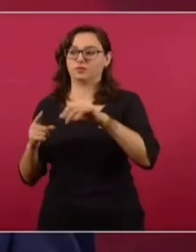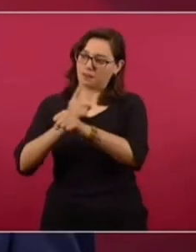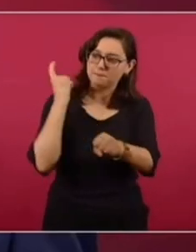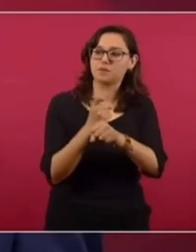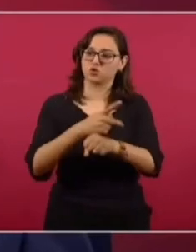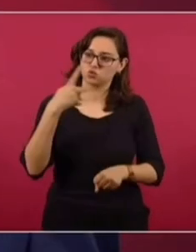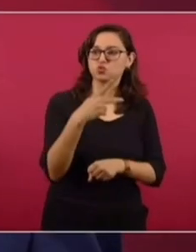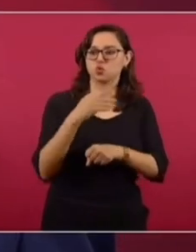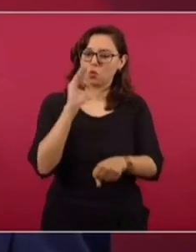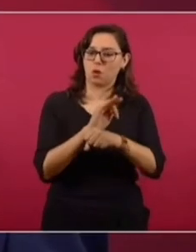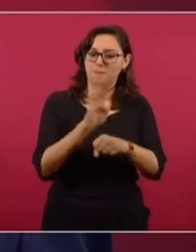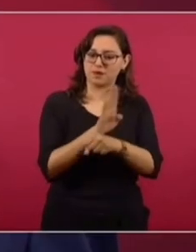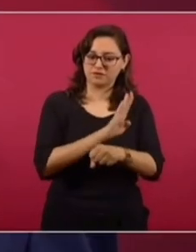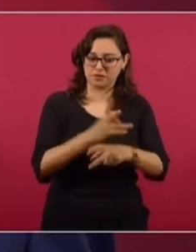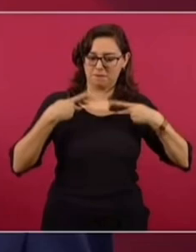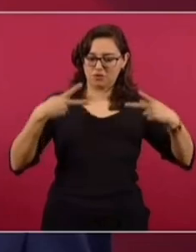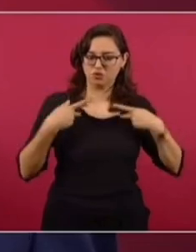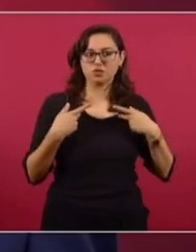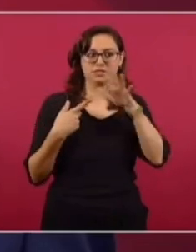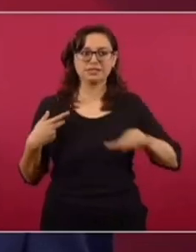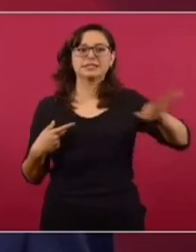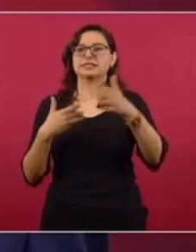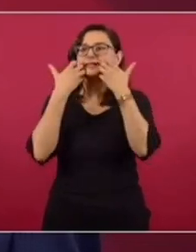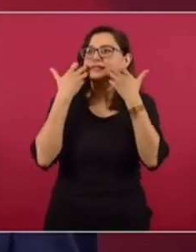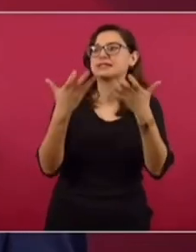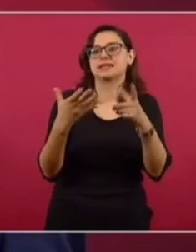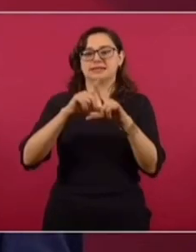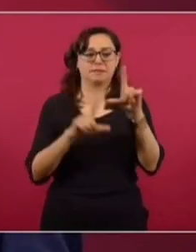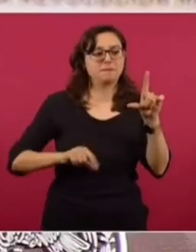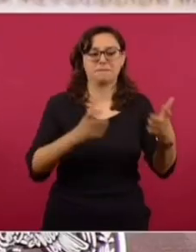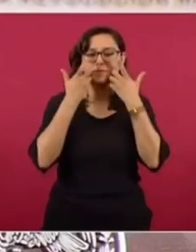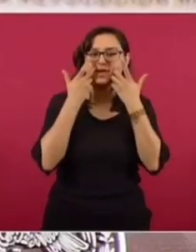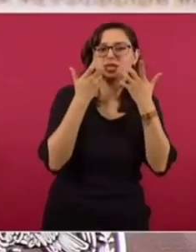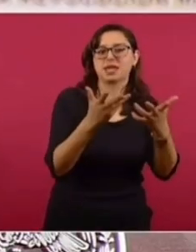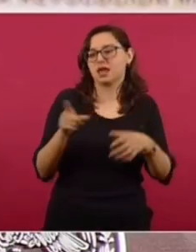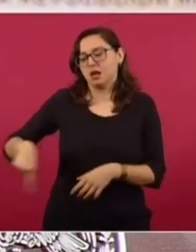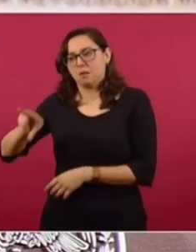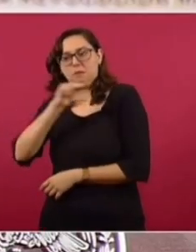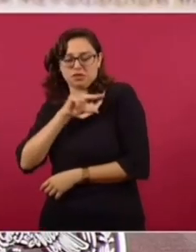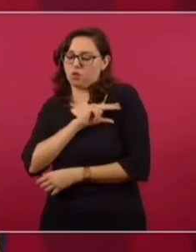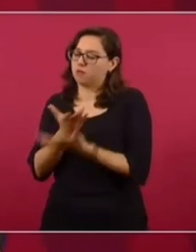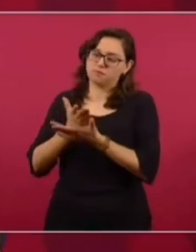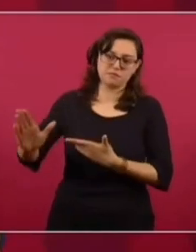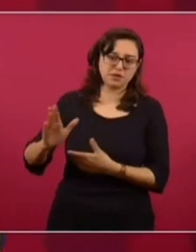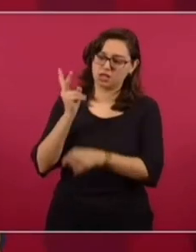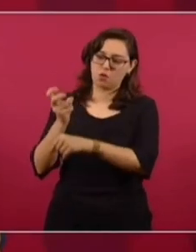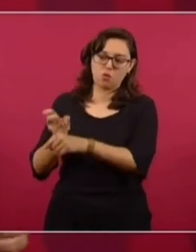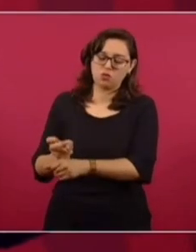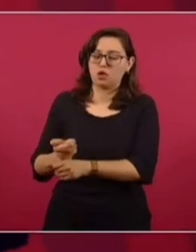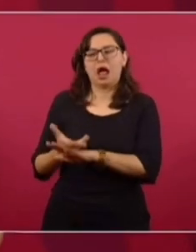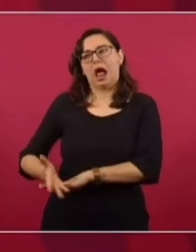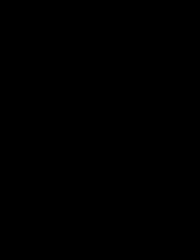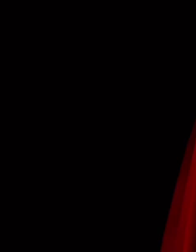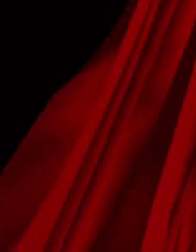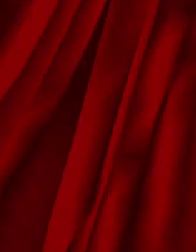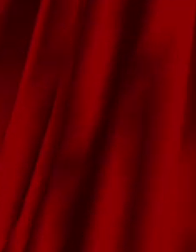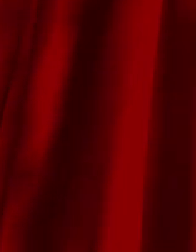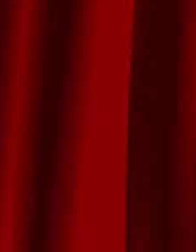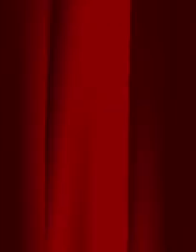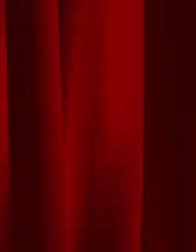del interés de la gente, del interés del pueblo, del interés de la nación. Antes hacían y deshacían, pero ahora ya no es así. No